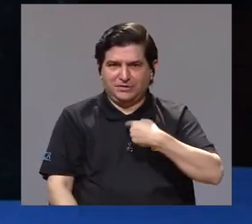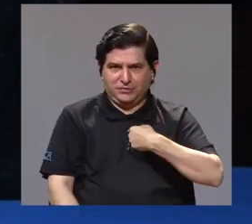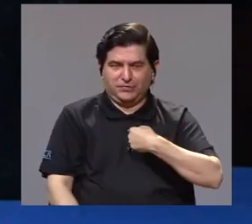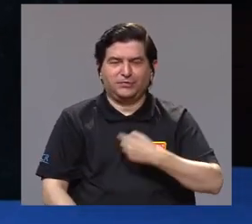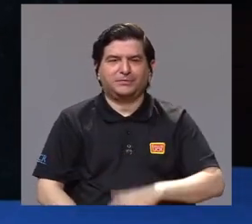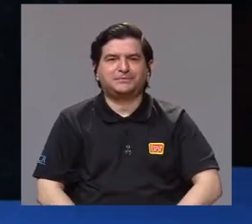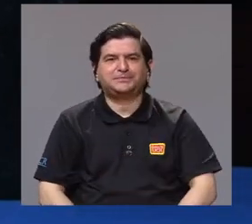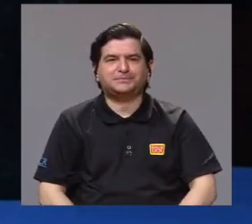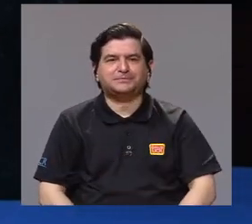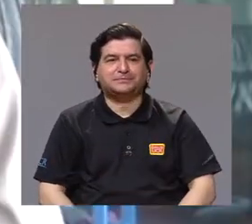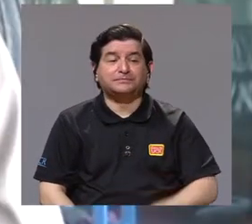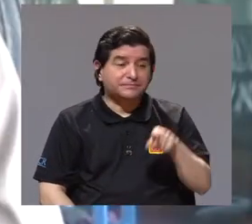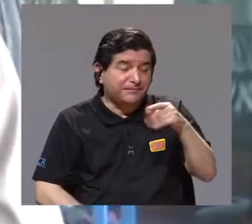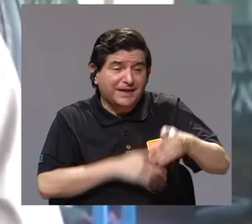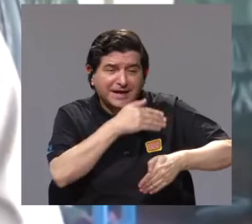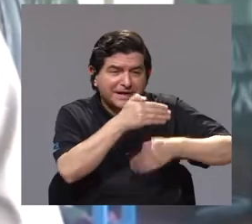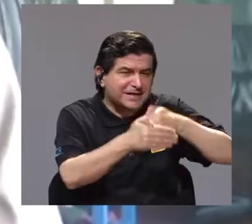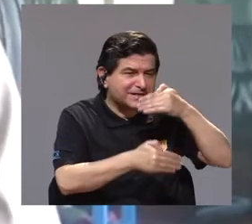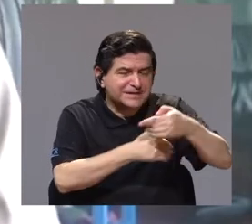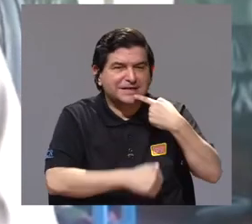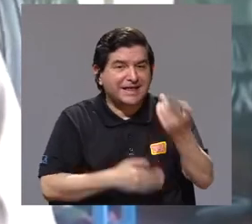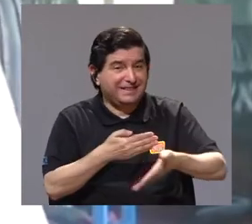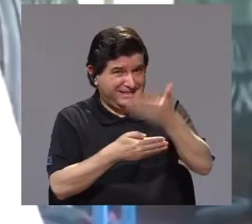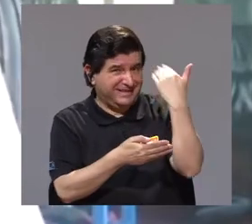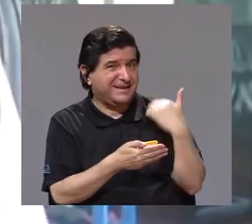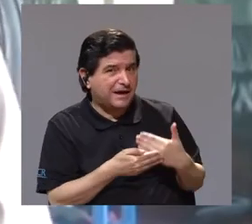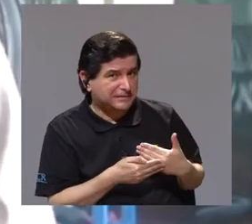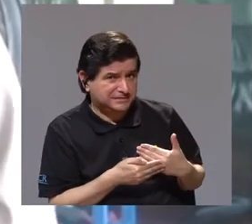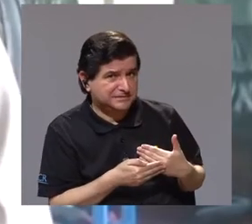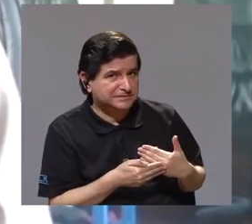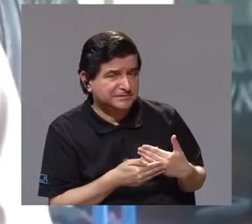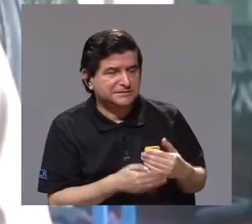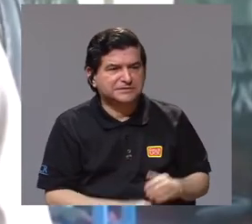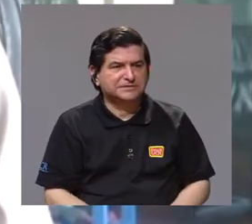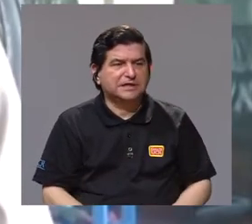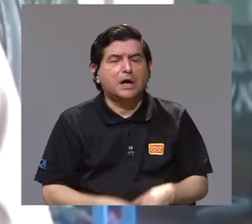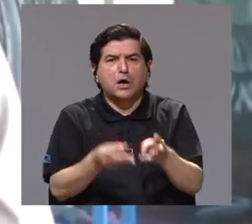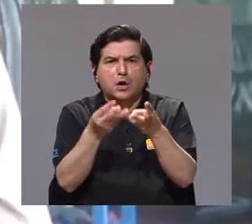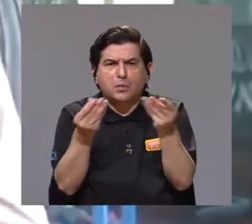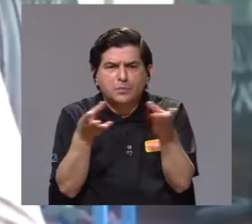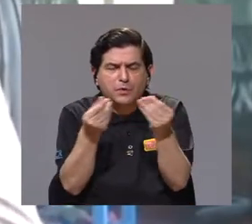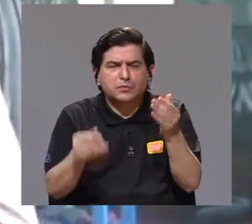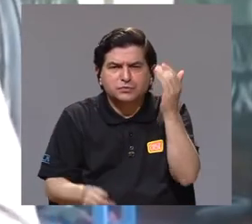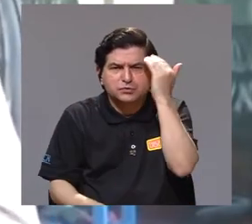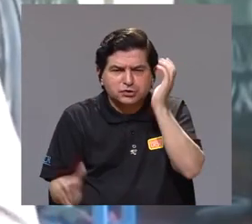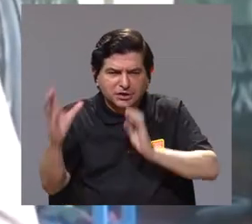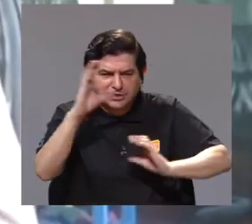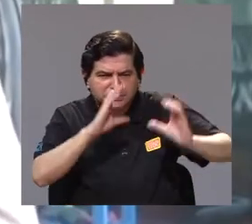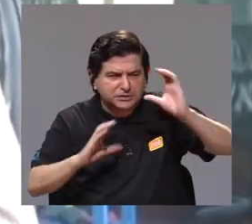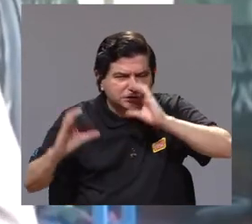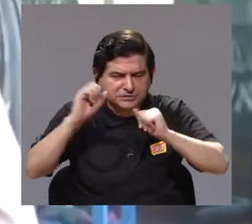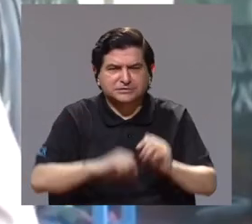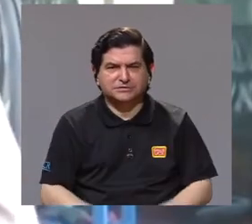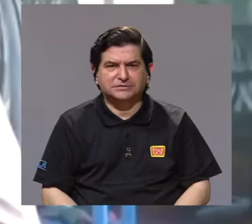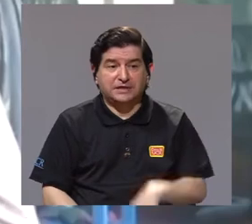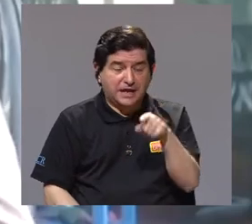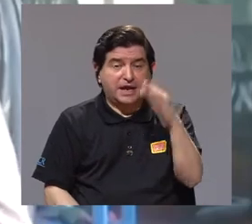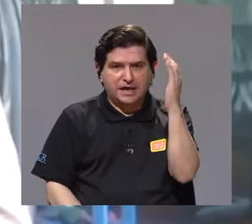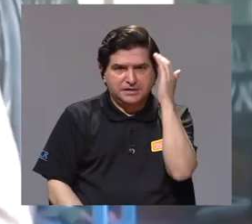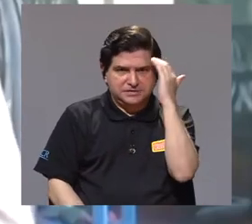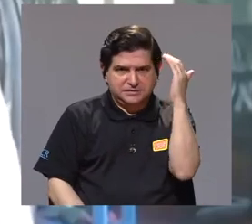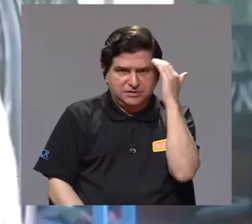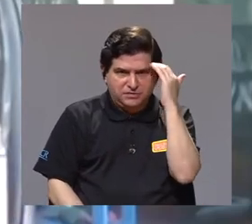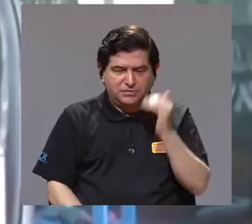estudiante, en ese proceso que he estado mencionando de generar conocimiento científico,